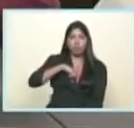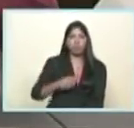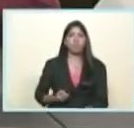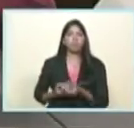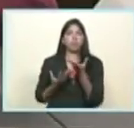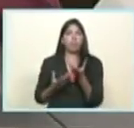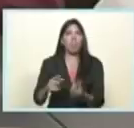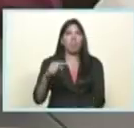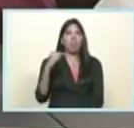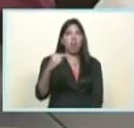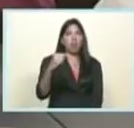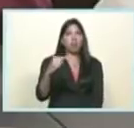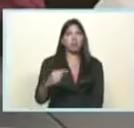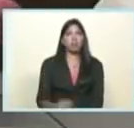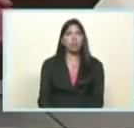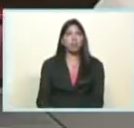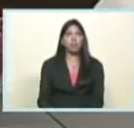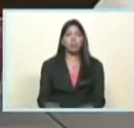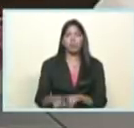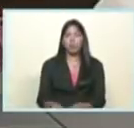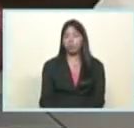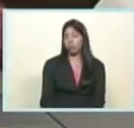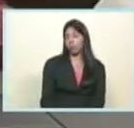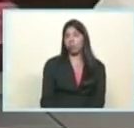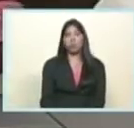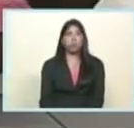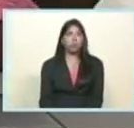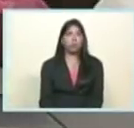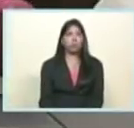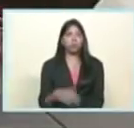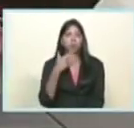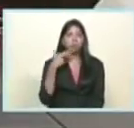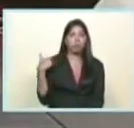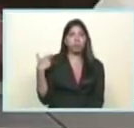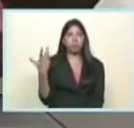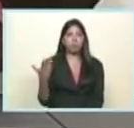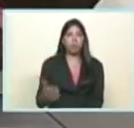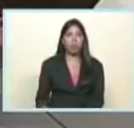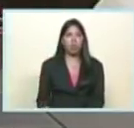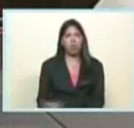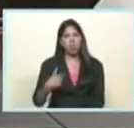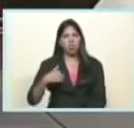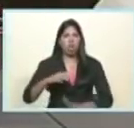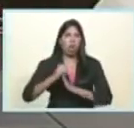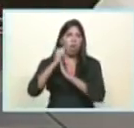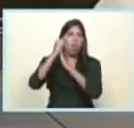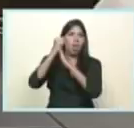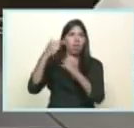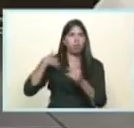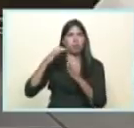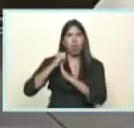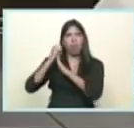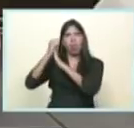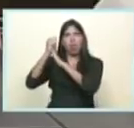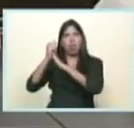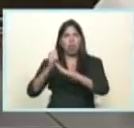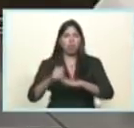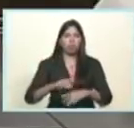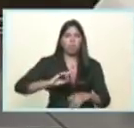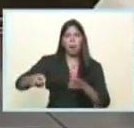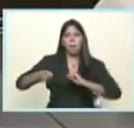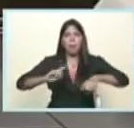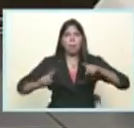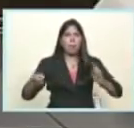prepotencia de ver a todo el mundo por encima del hombro, de creer que gobierna en el mundo, que gobierna en Venezuela, que gobierna a sus propios